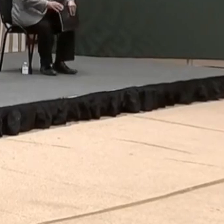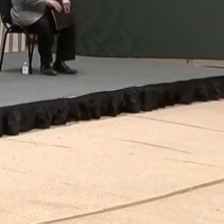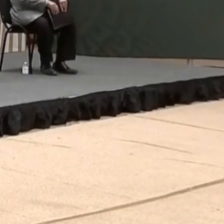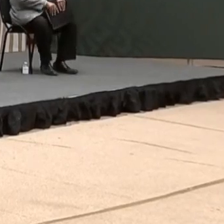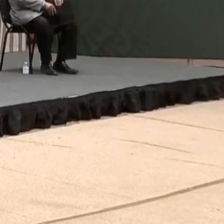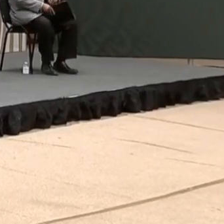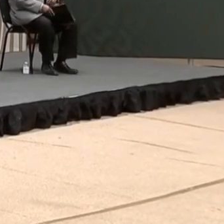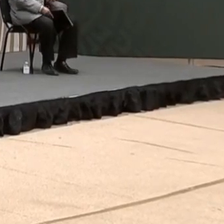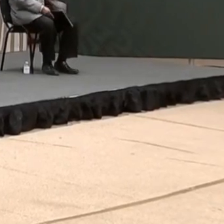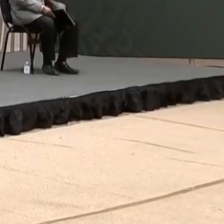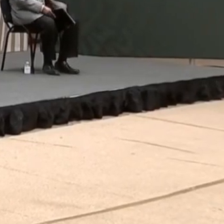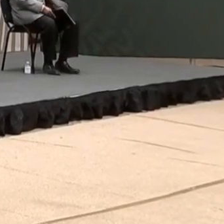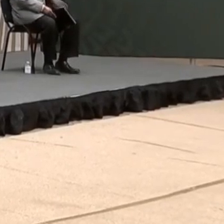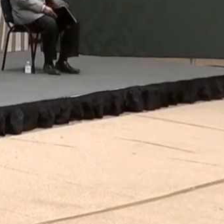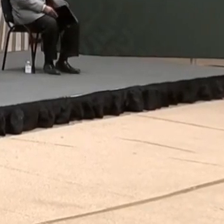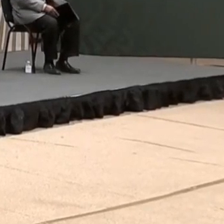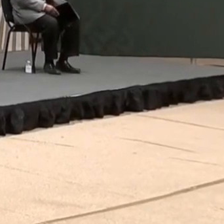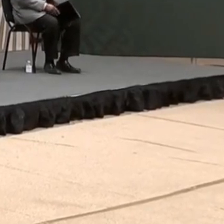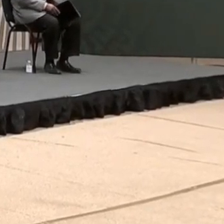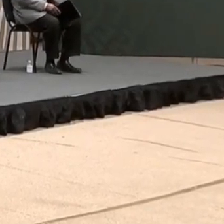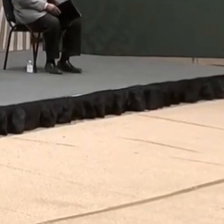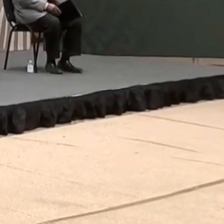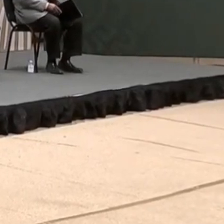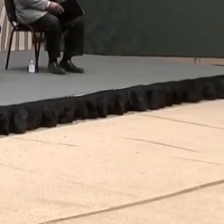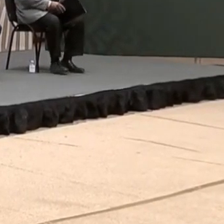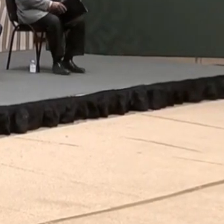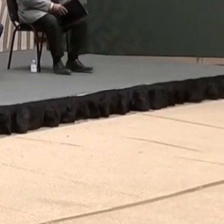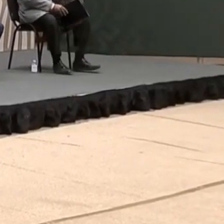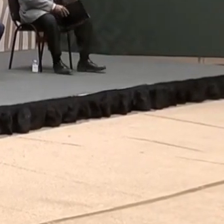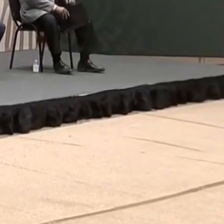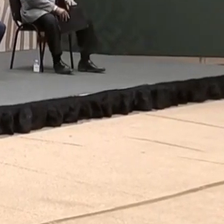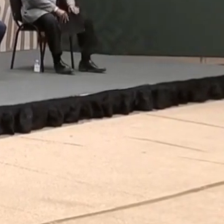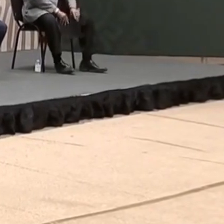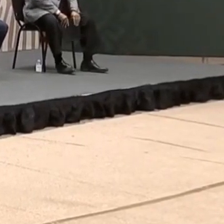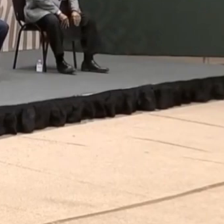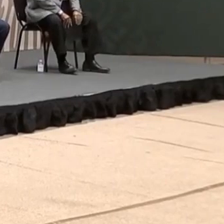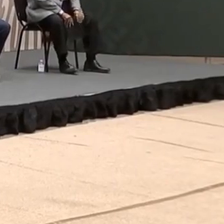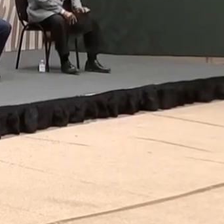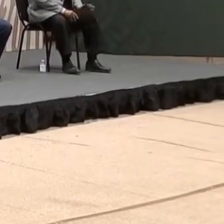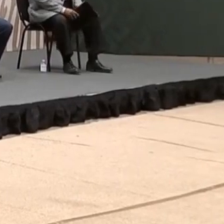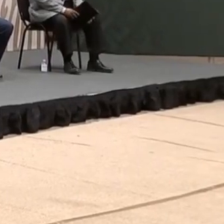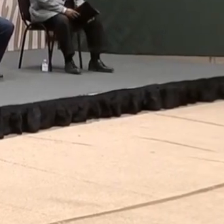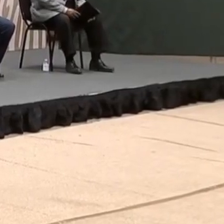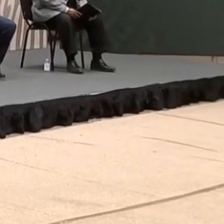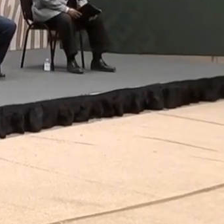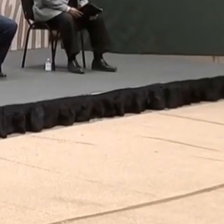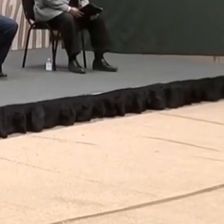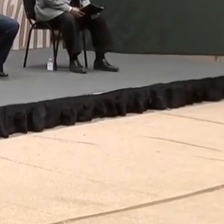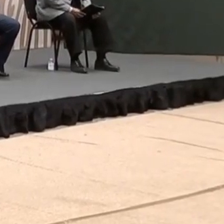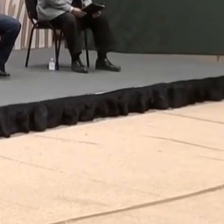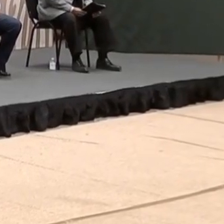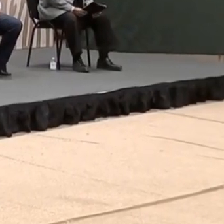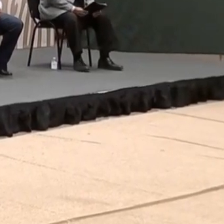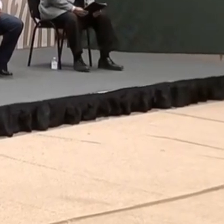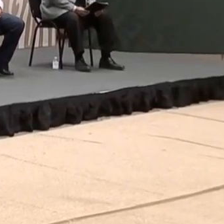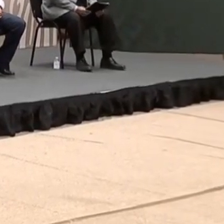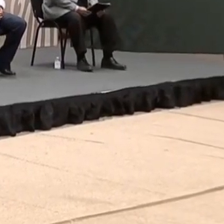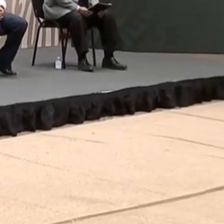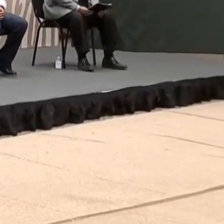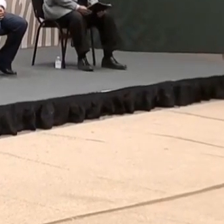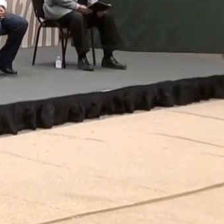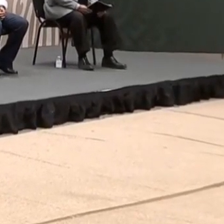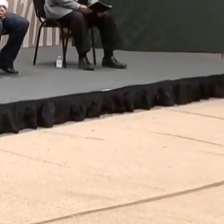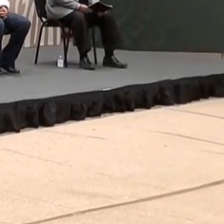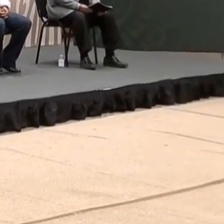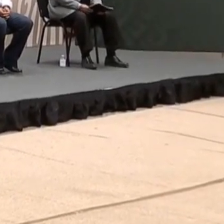A continuación, escuchemos el mensaje de bienvenida a cargo del Gobernador Constitucional del Estado de Chihuahua, licenciado